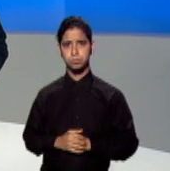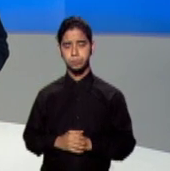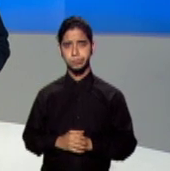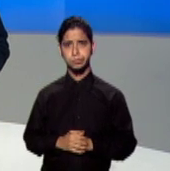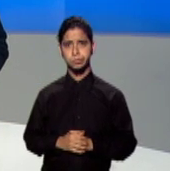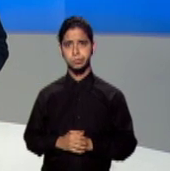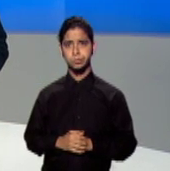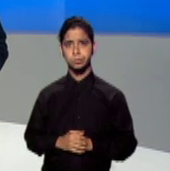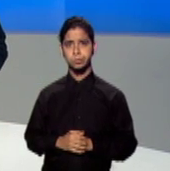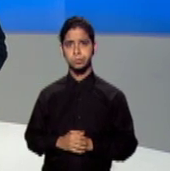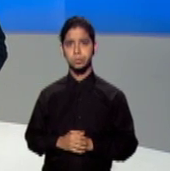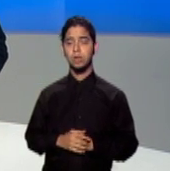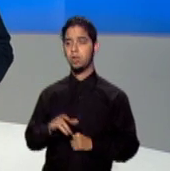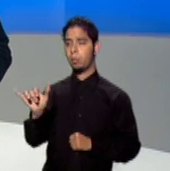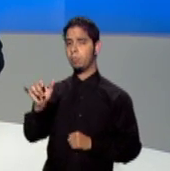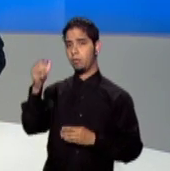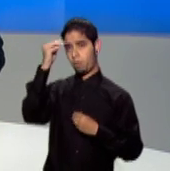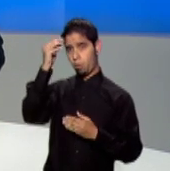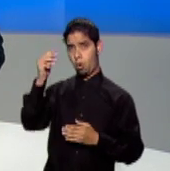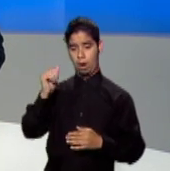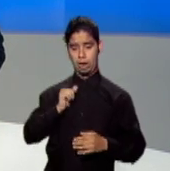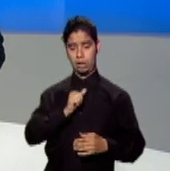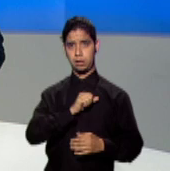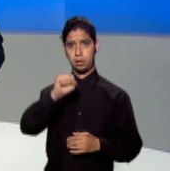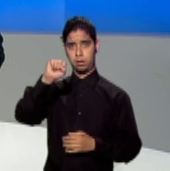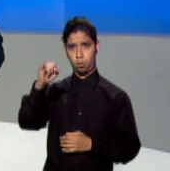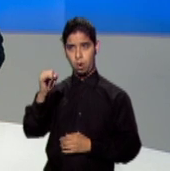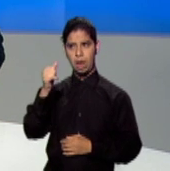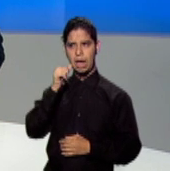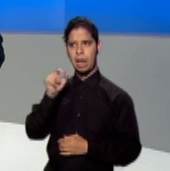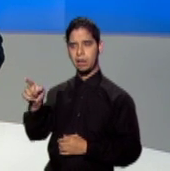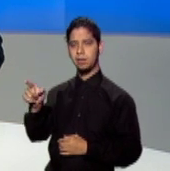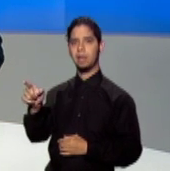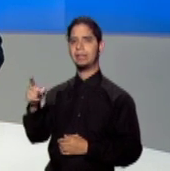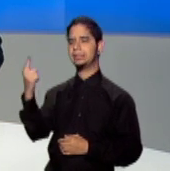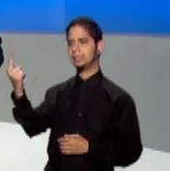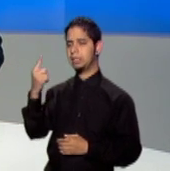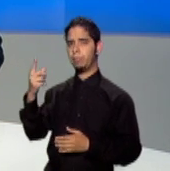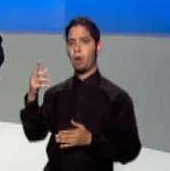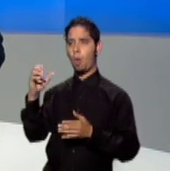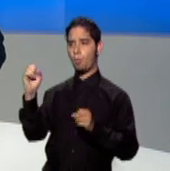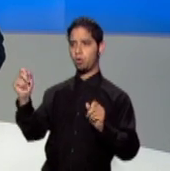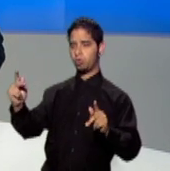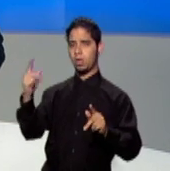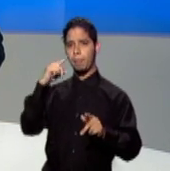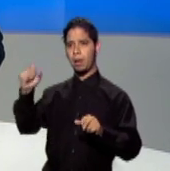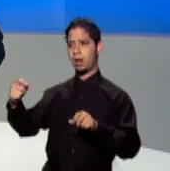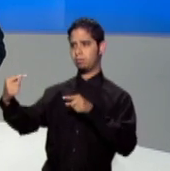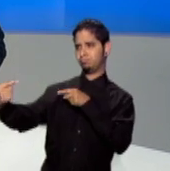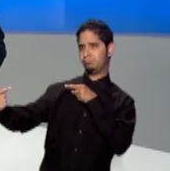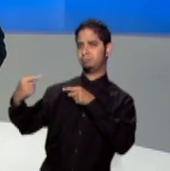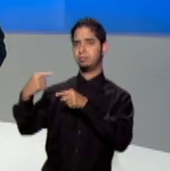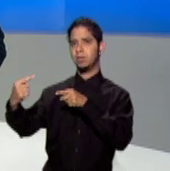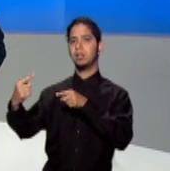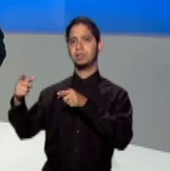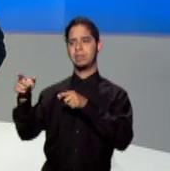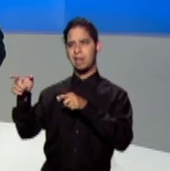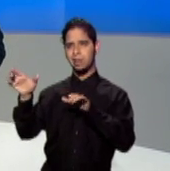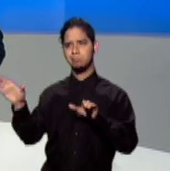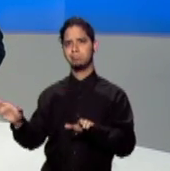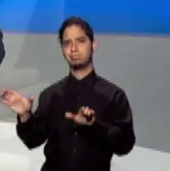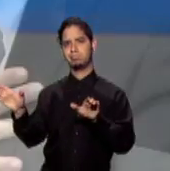ingresos. Asimismo mencionó que la alcaldesa de San Juan ha buscado todas las ocasiones que ha tenido para declararle la guerra.